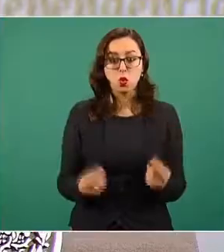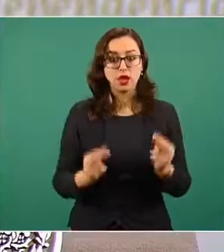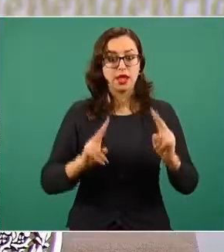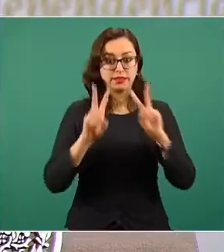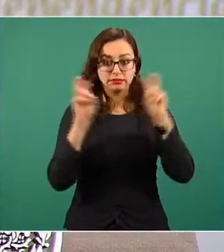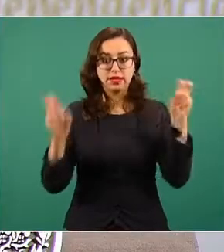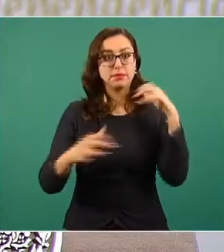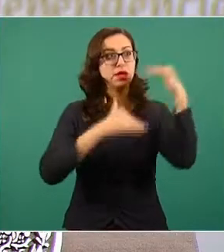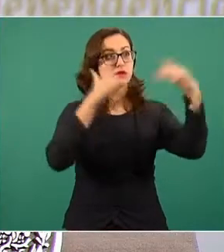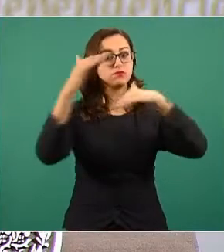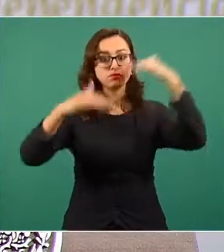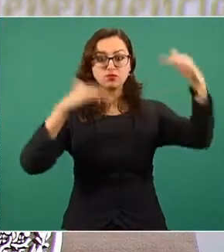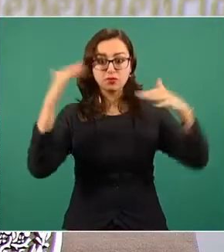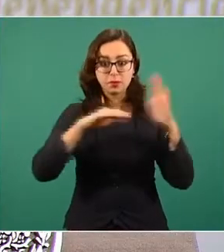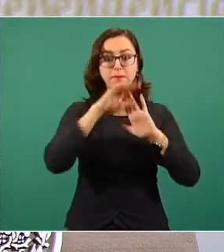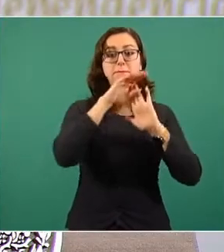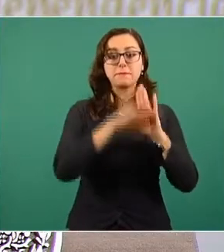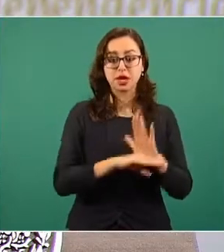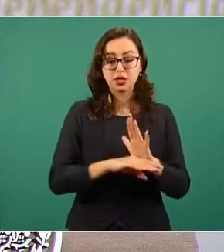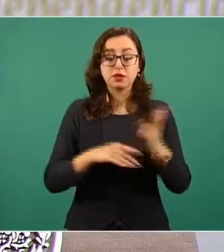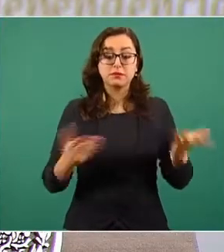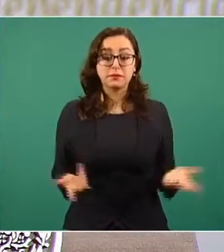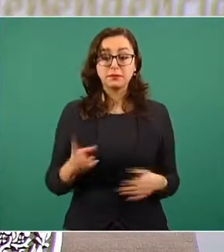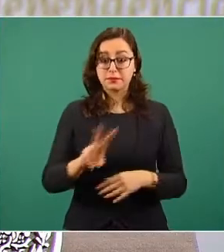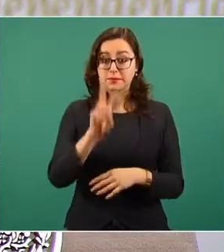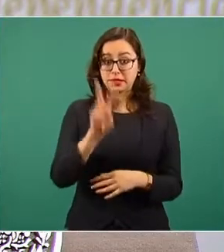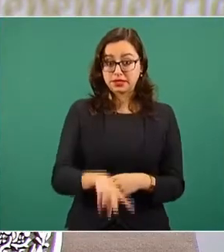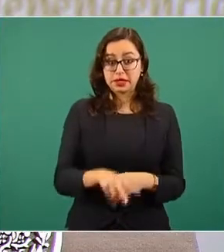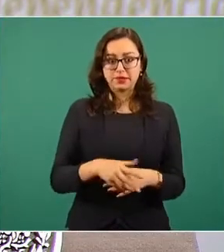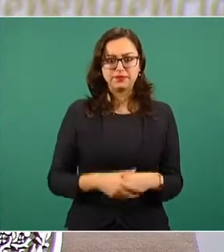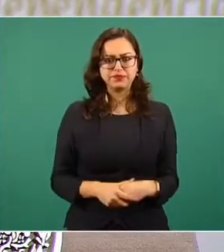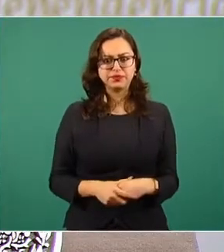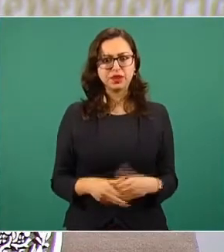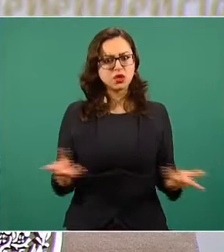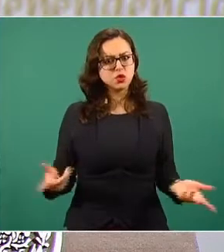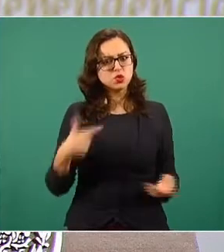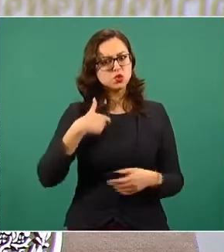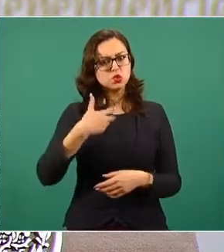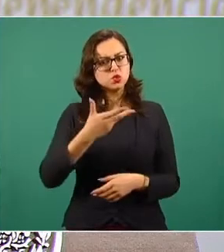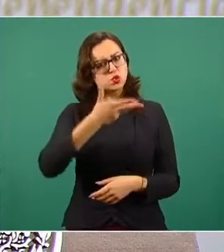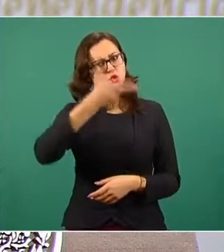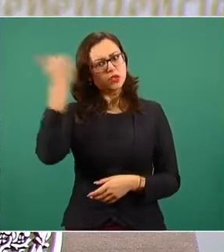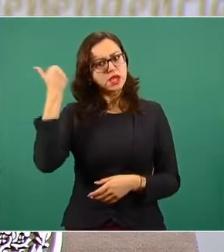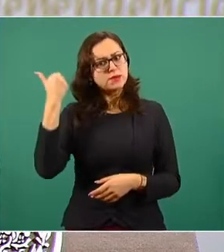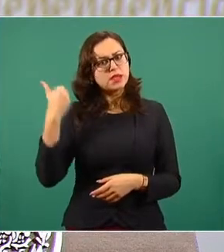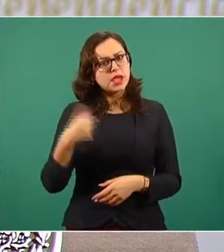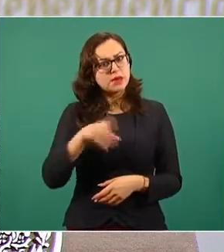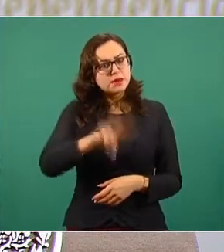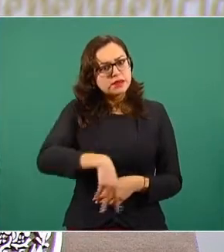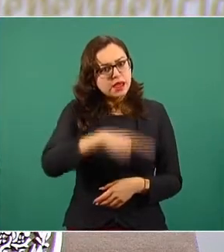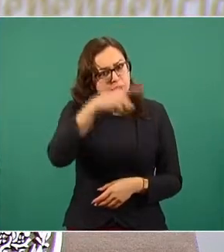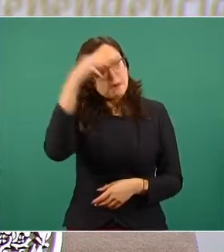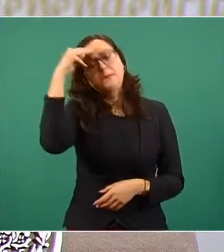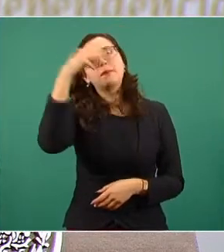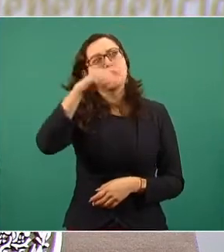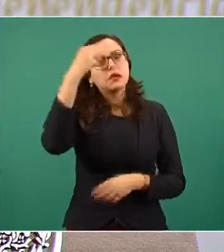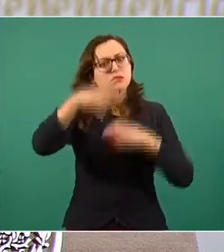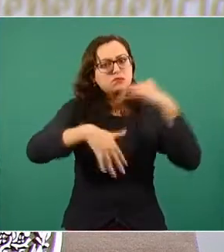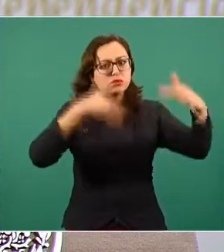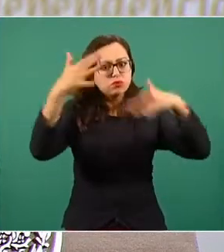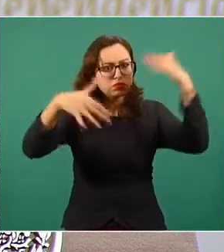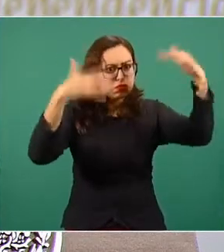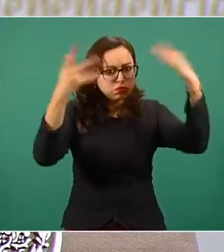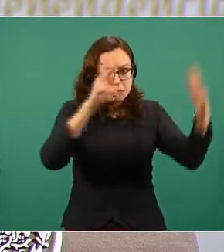a disminuir la contaminación. Como dices, yo la verdad no tenía el conocimiento de la gran contaminación que tú estás expresando,